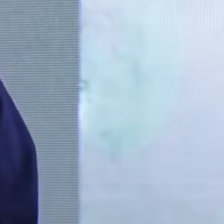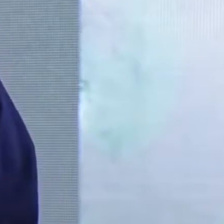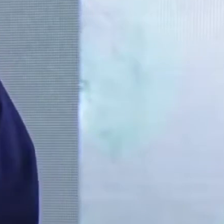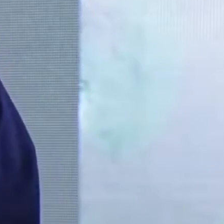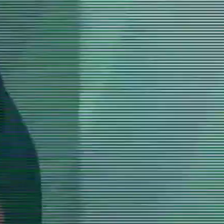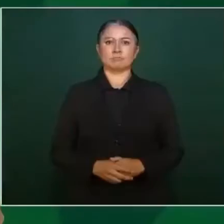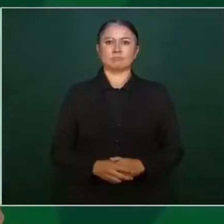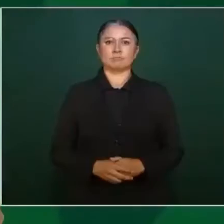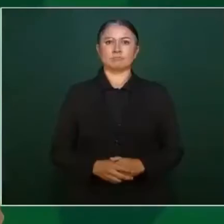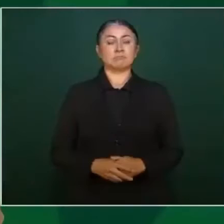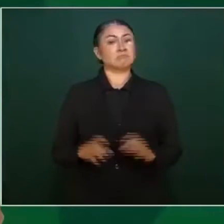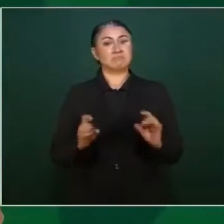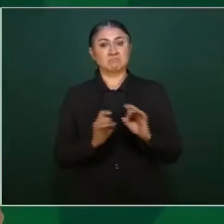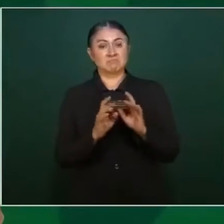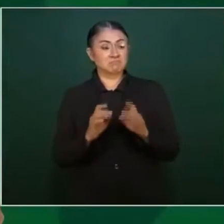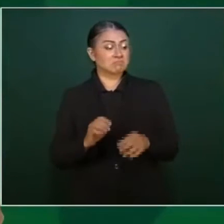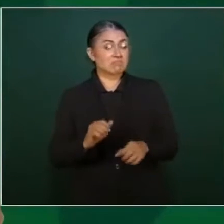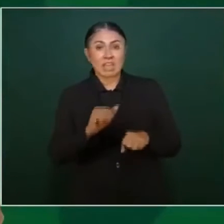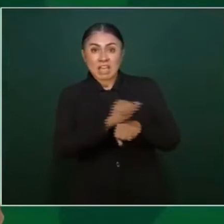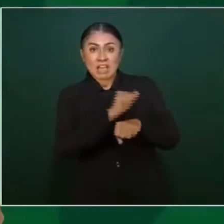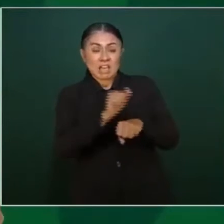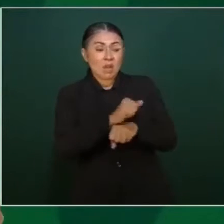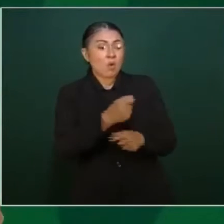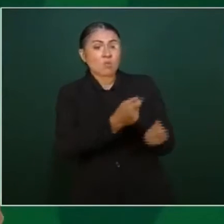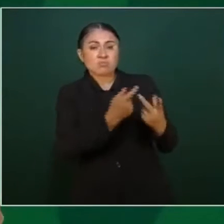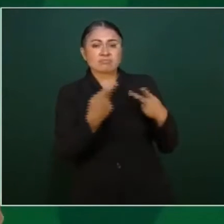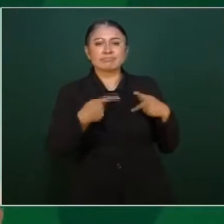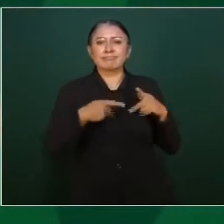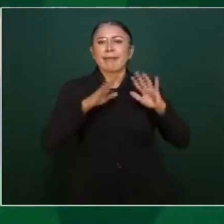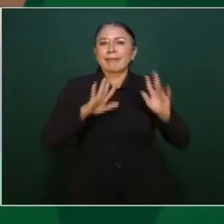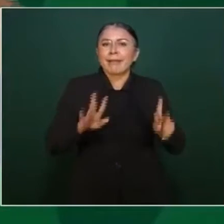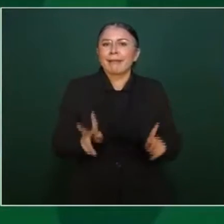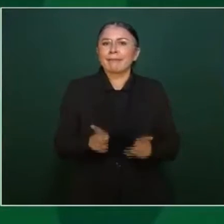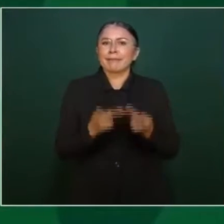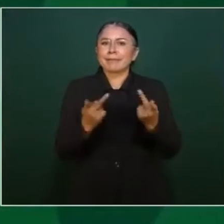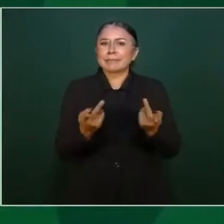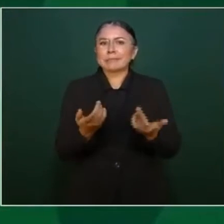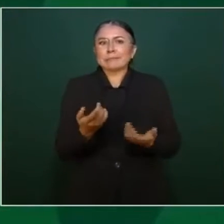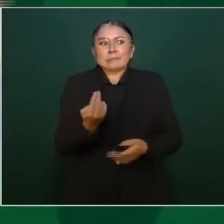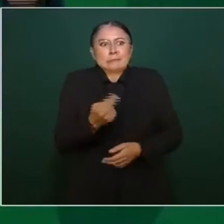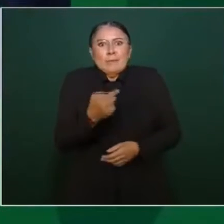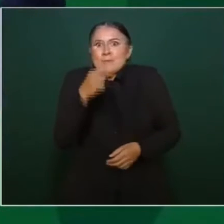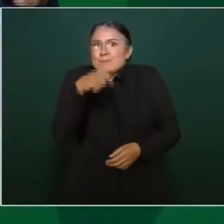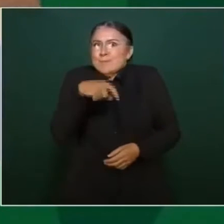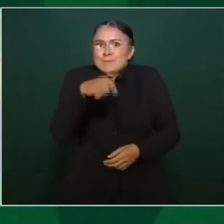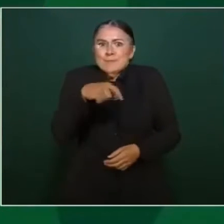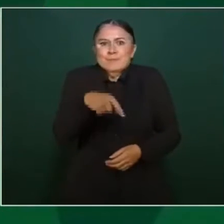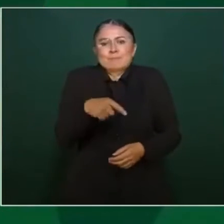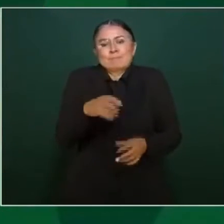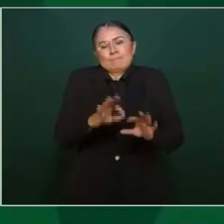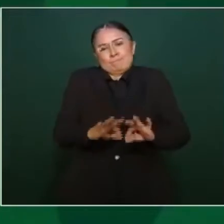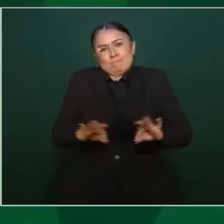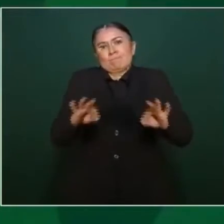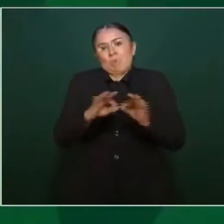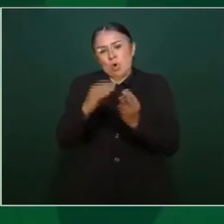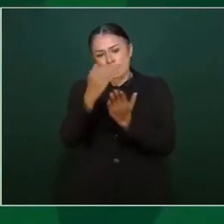también por cuestiones de seguridad. Es muy importante tener un registro